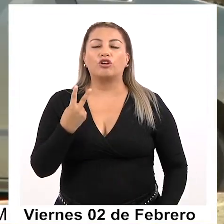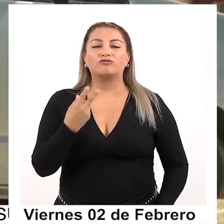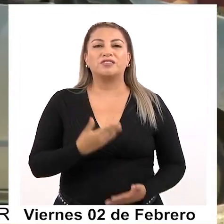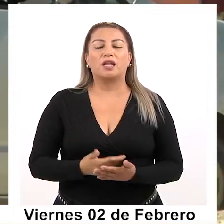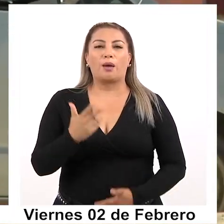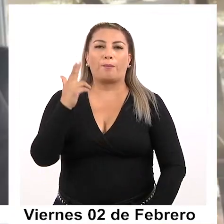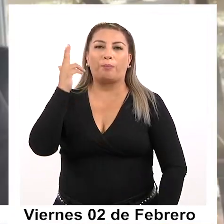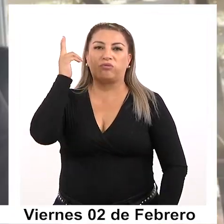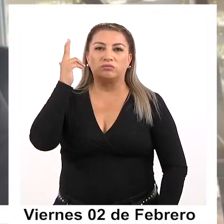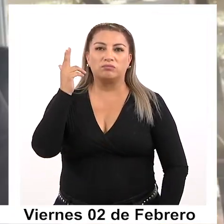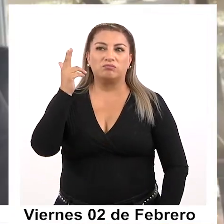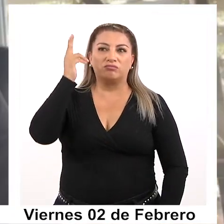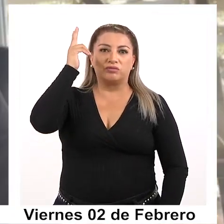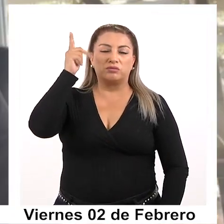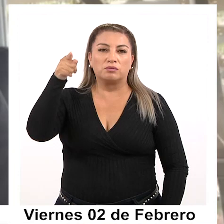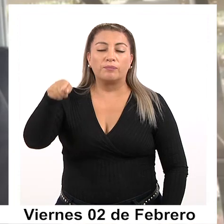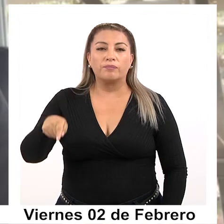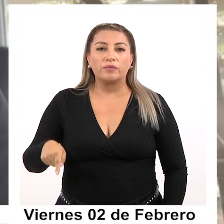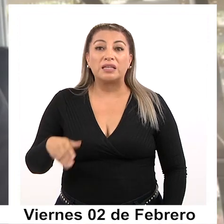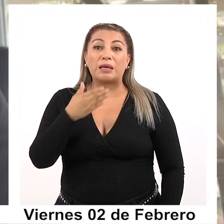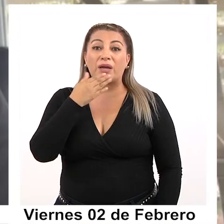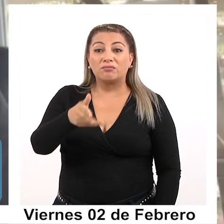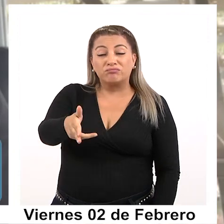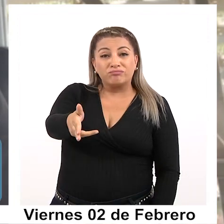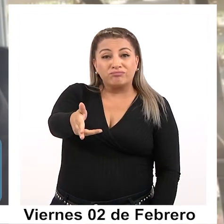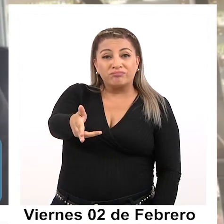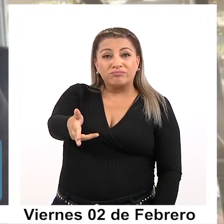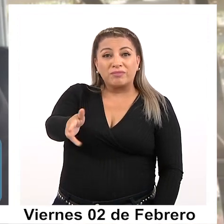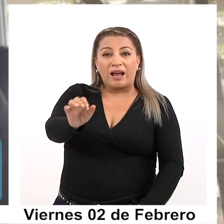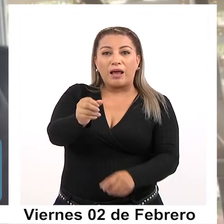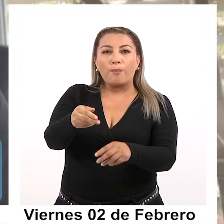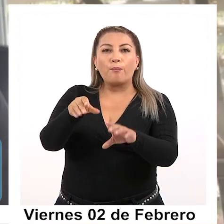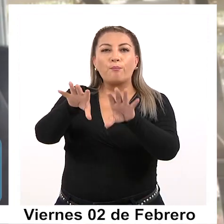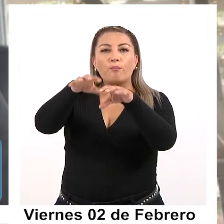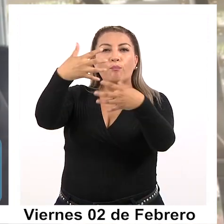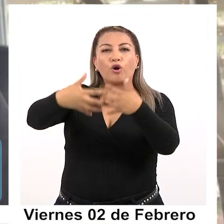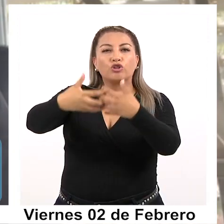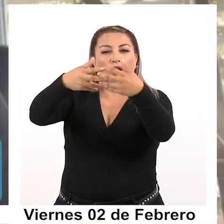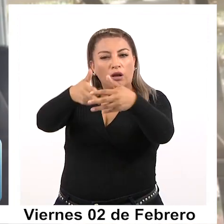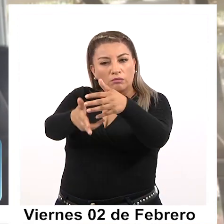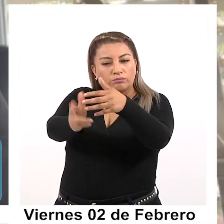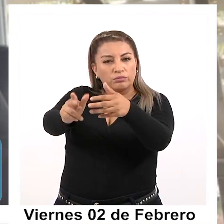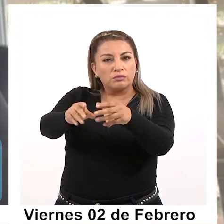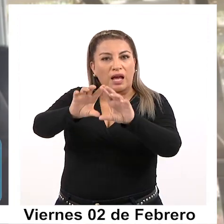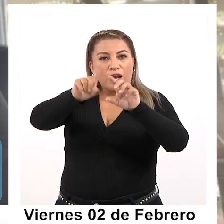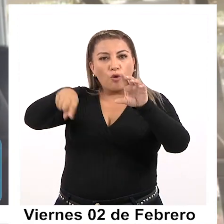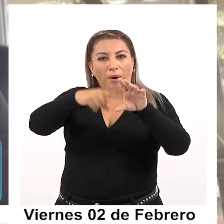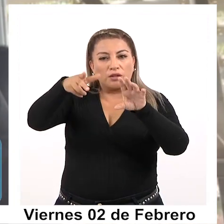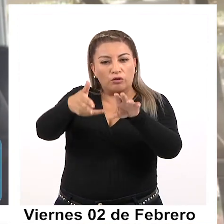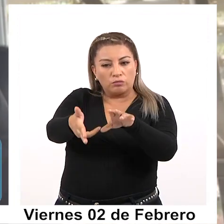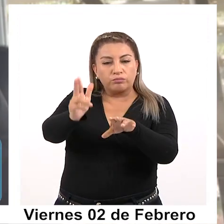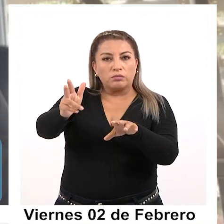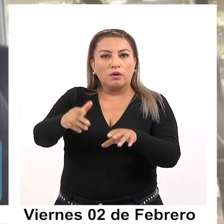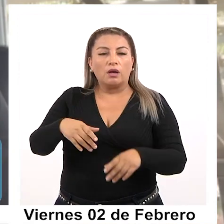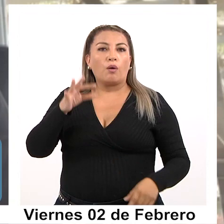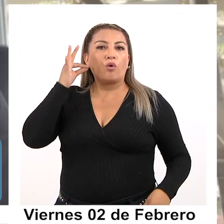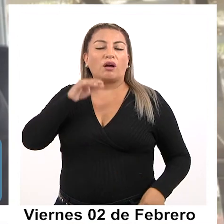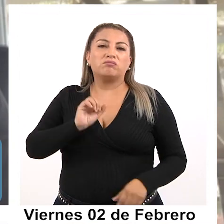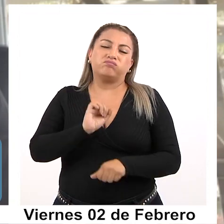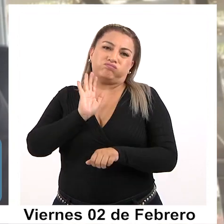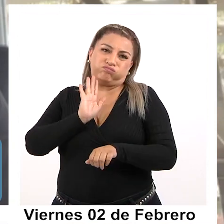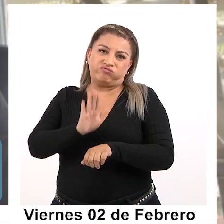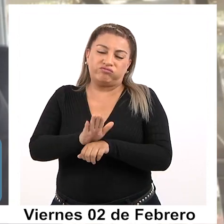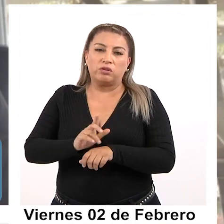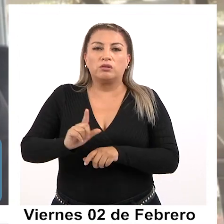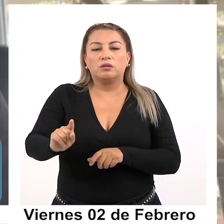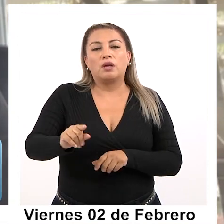disparos con efectos disuasivos al neumático y a la parte baja del motor. Sin embargo, la conductora no detuvo la marcha, siendo finalmente